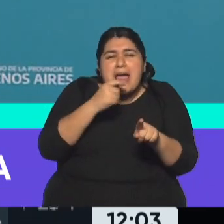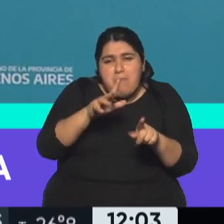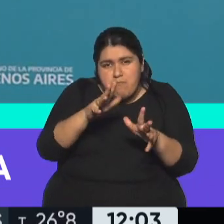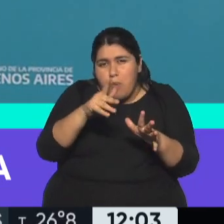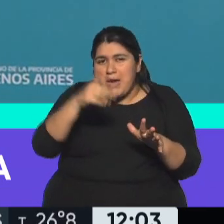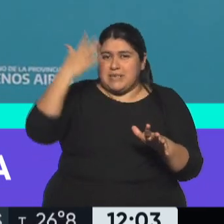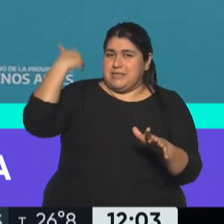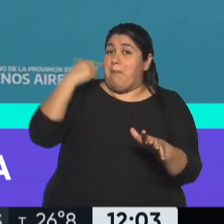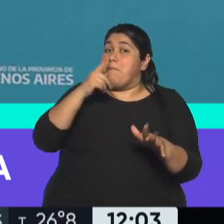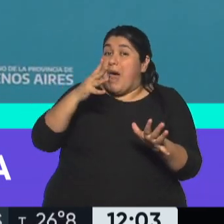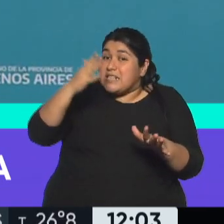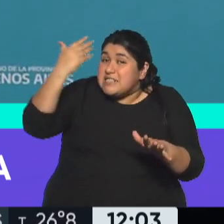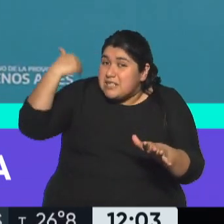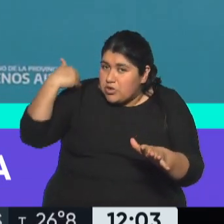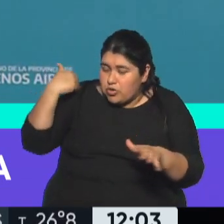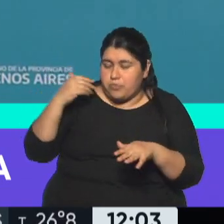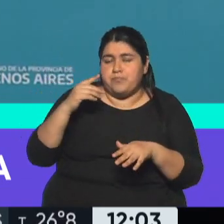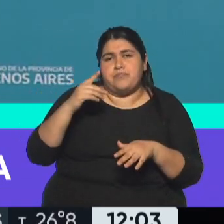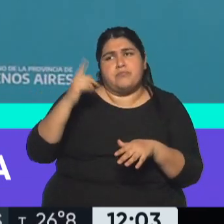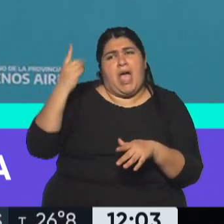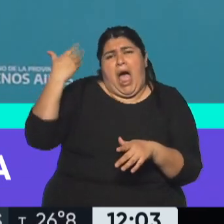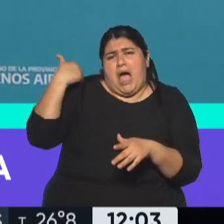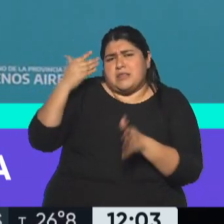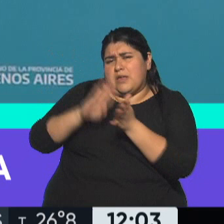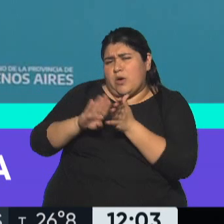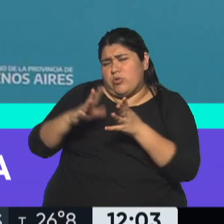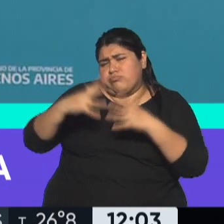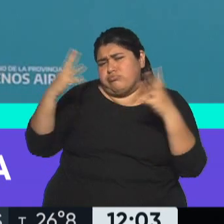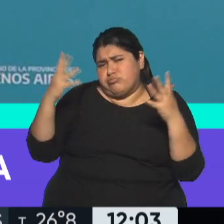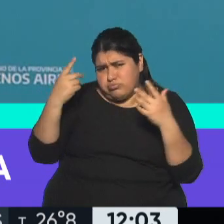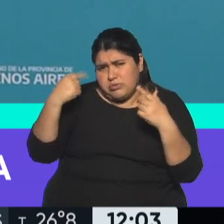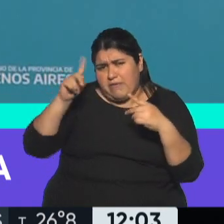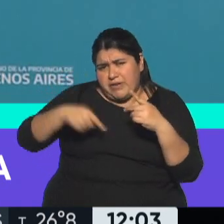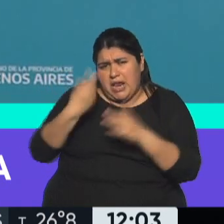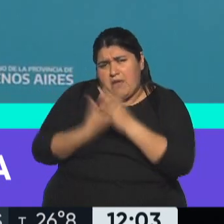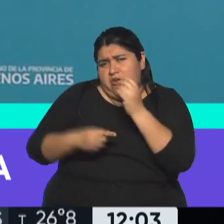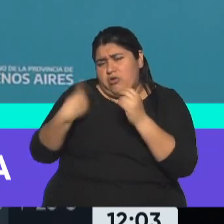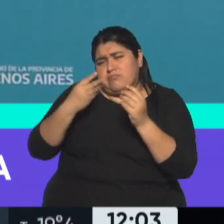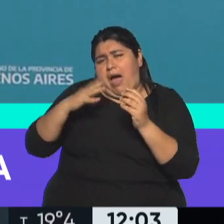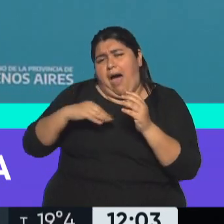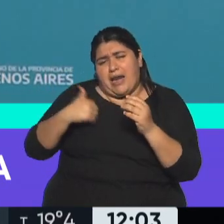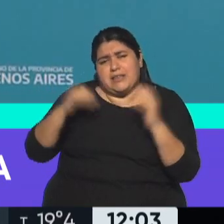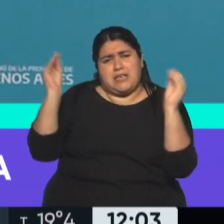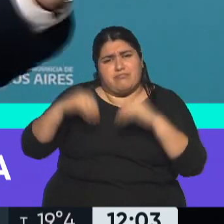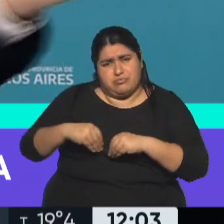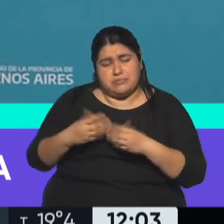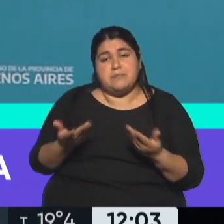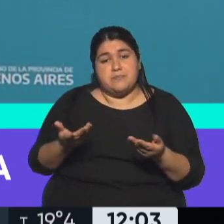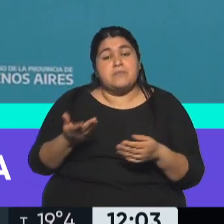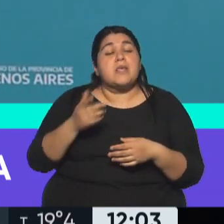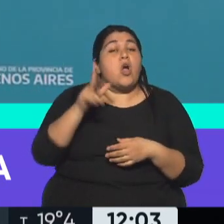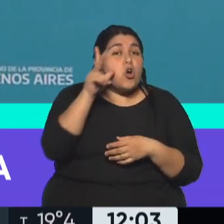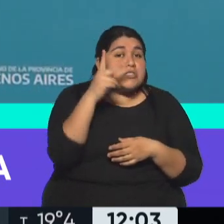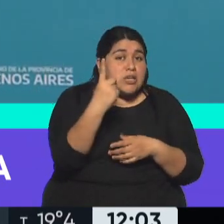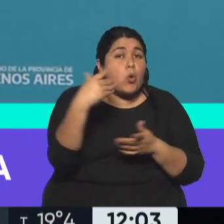el default más grande de la historia en aquel momento, en 2001, y particularmente lo problemático es que 81.000